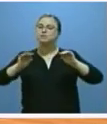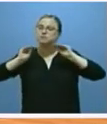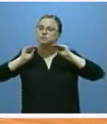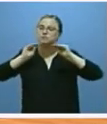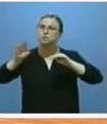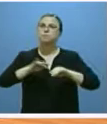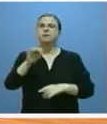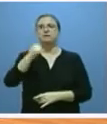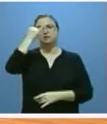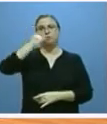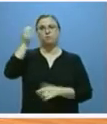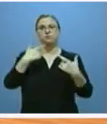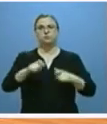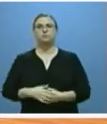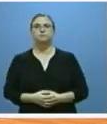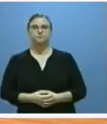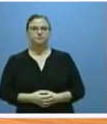y la innovación en este sector.